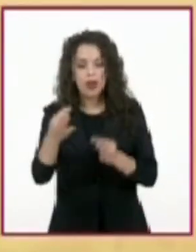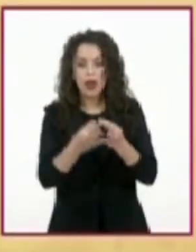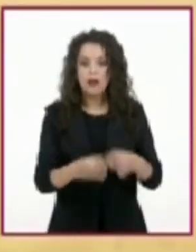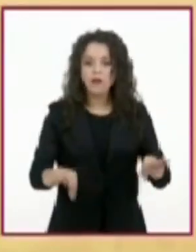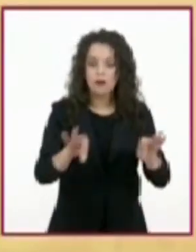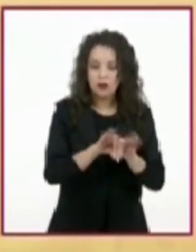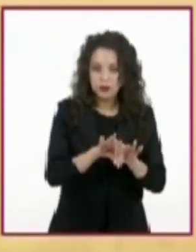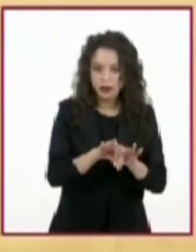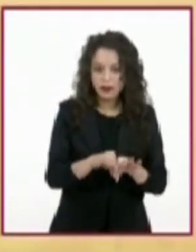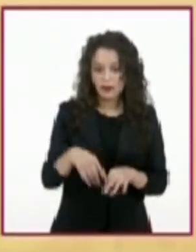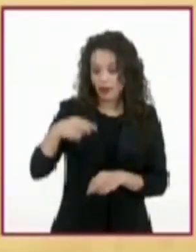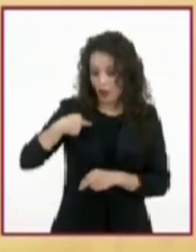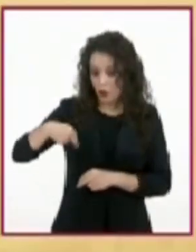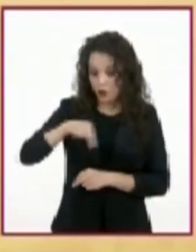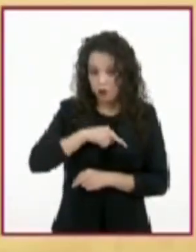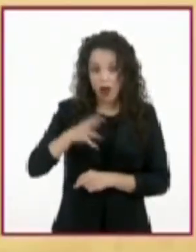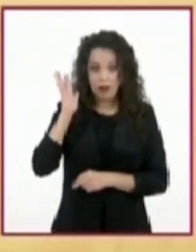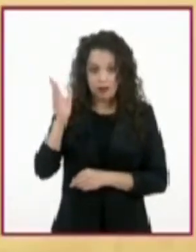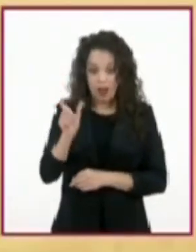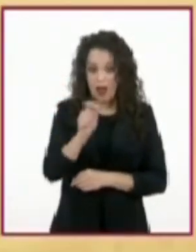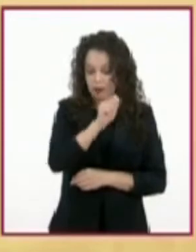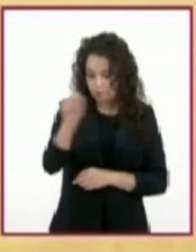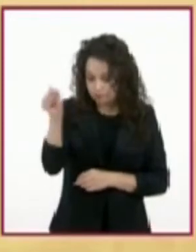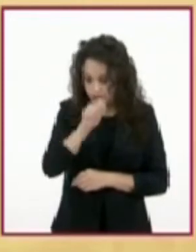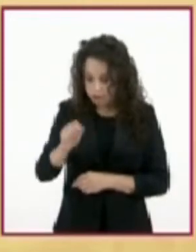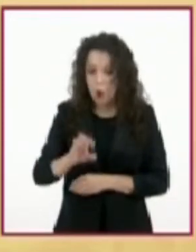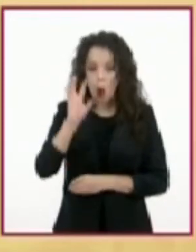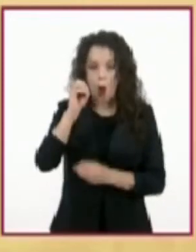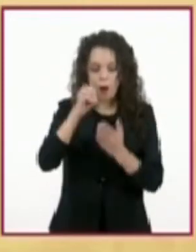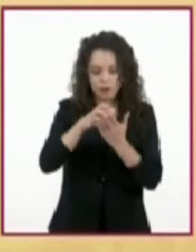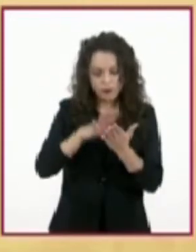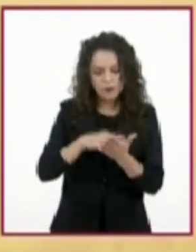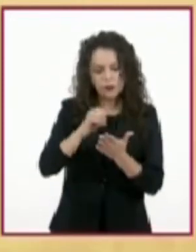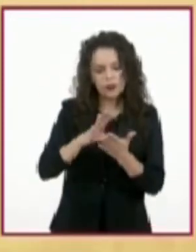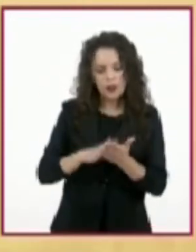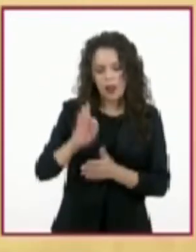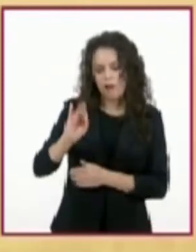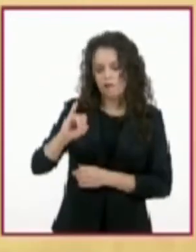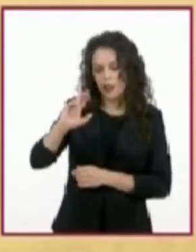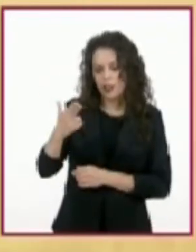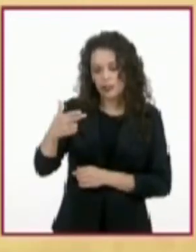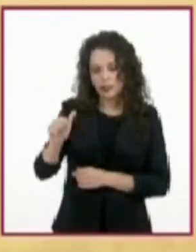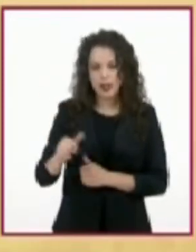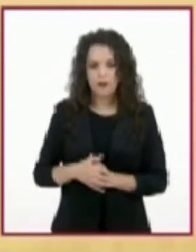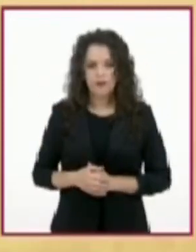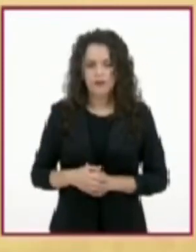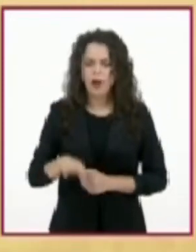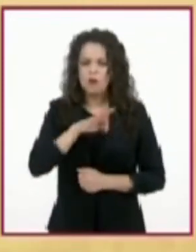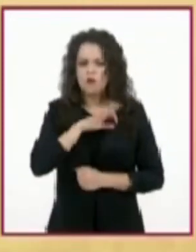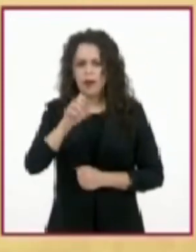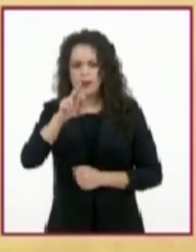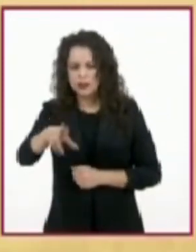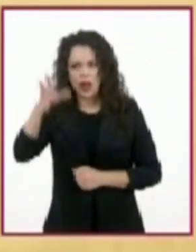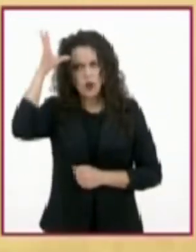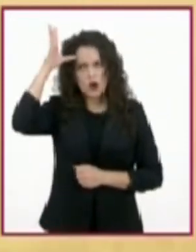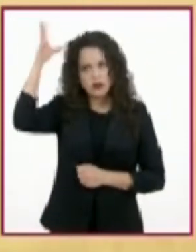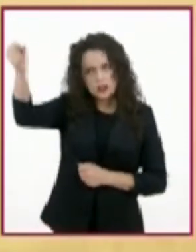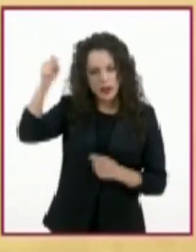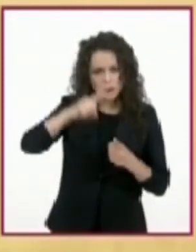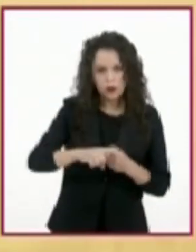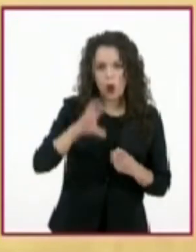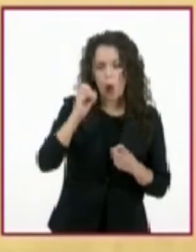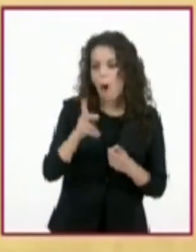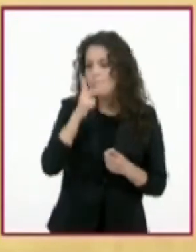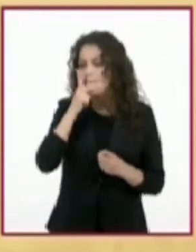o anotamos en fichas. Pueden ser, por ejemplo, los conceptos o bien palabras que expresan relevancia